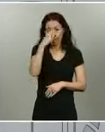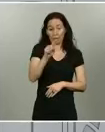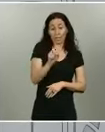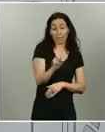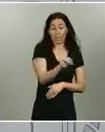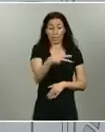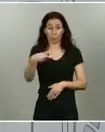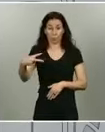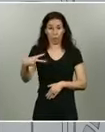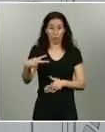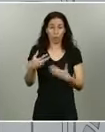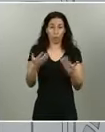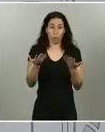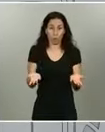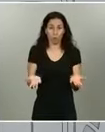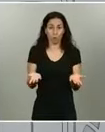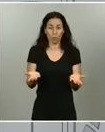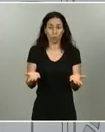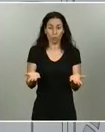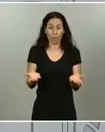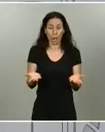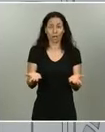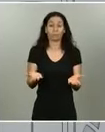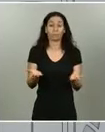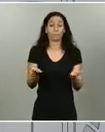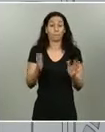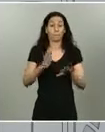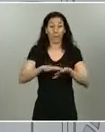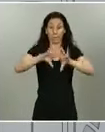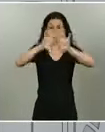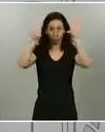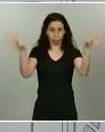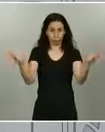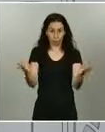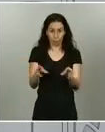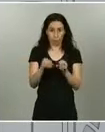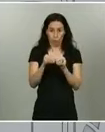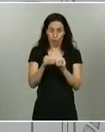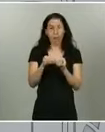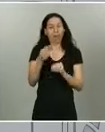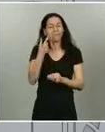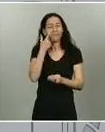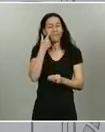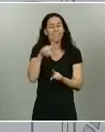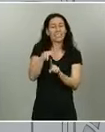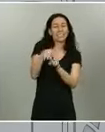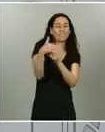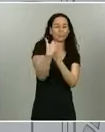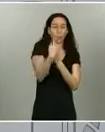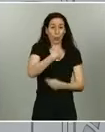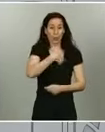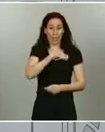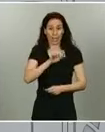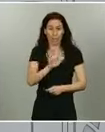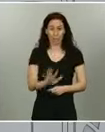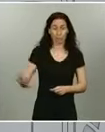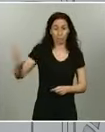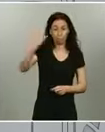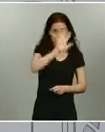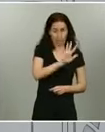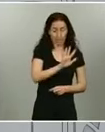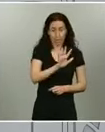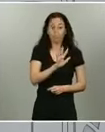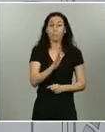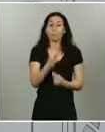la imagen final de lo que realmente ha pasado en España la tendremos a medida que seamos capaces de obtener toda esta información